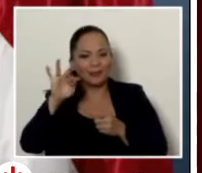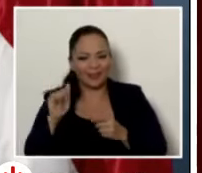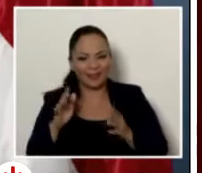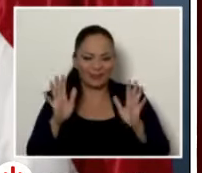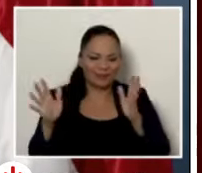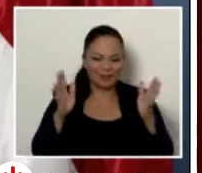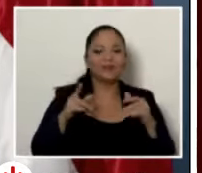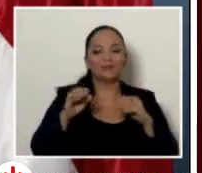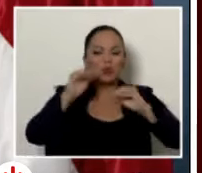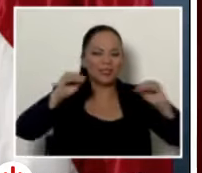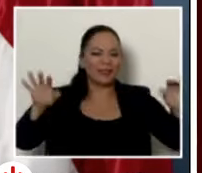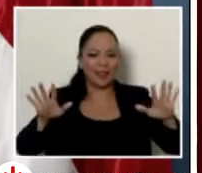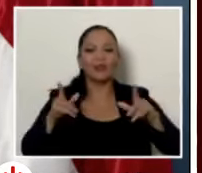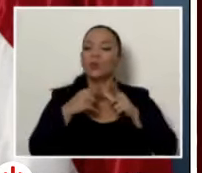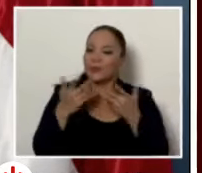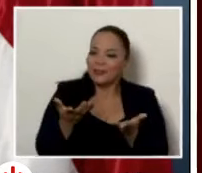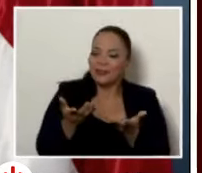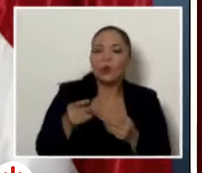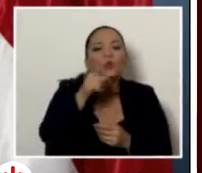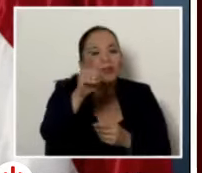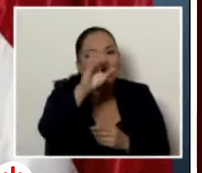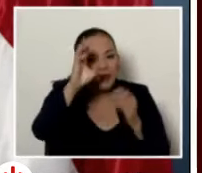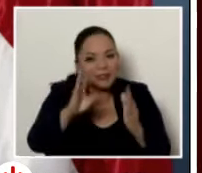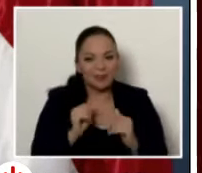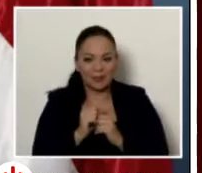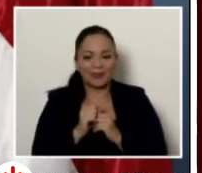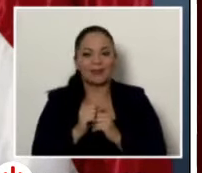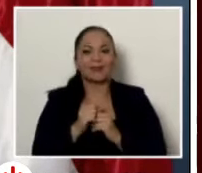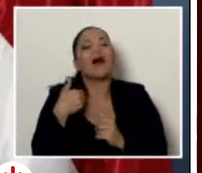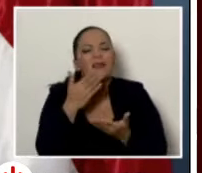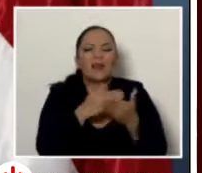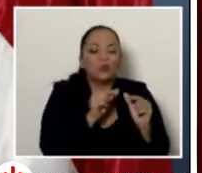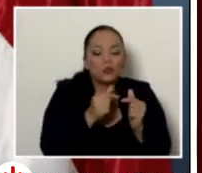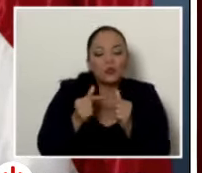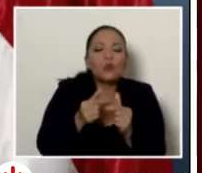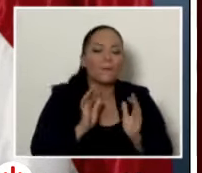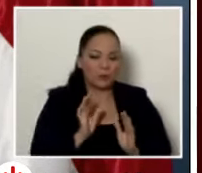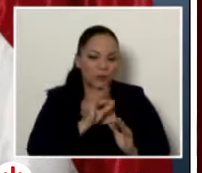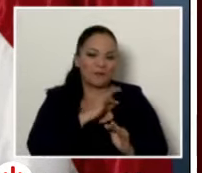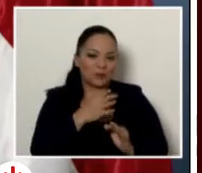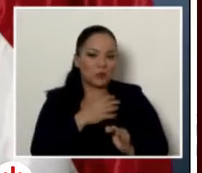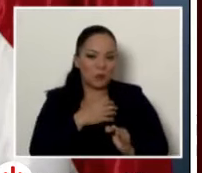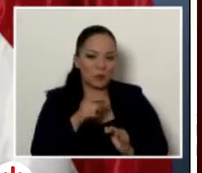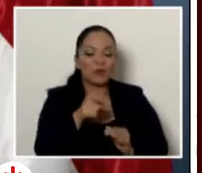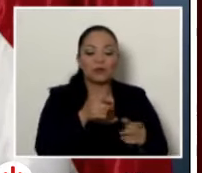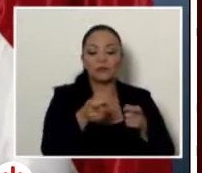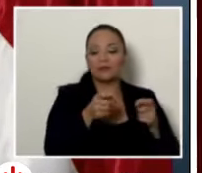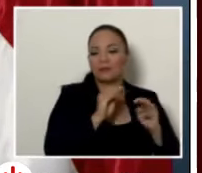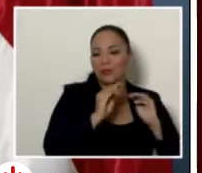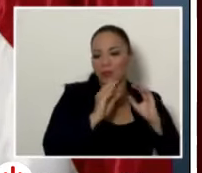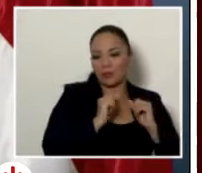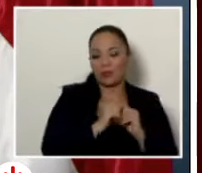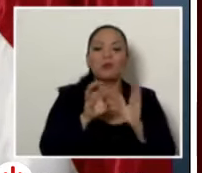lo que a usted le cuentan ciertos grupos de interés a través de los medios que ellos controlan como el caso